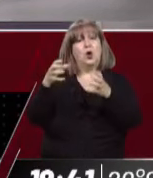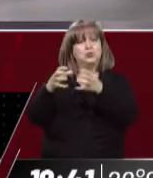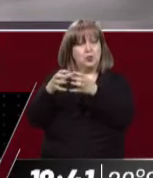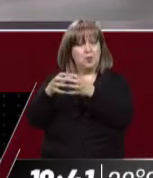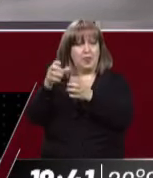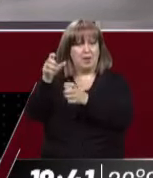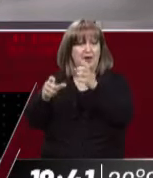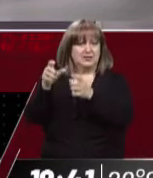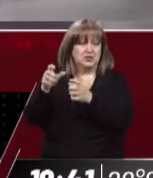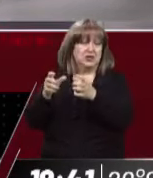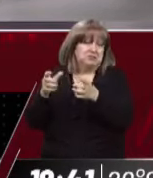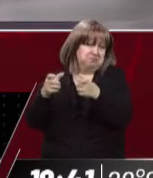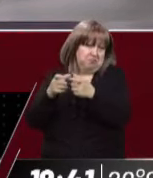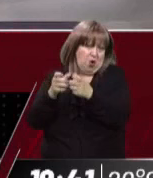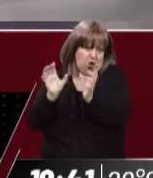porcentaje ínfimo,